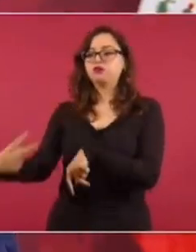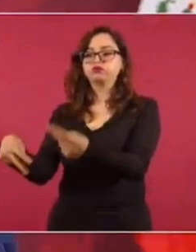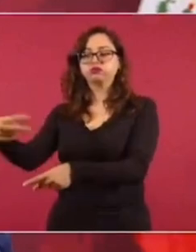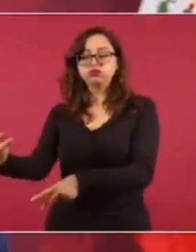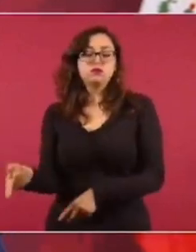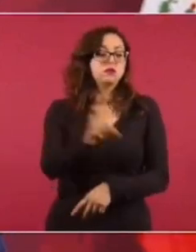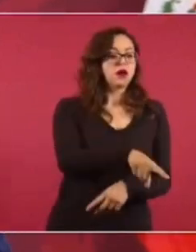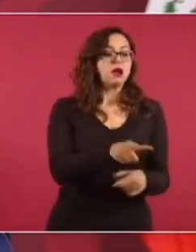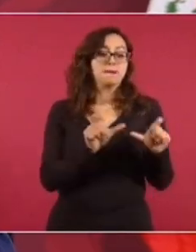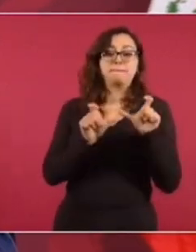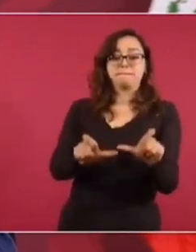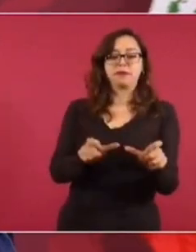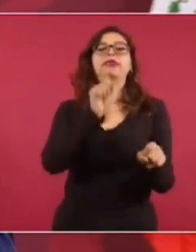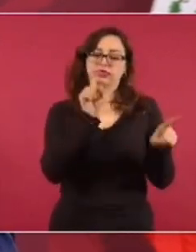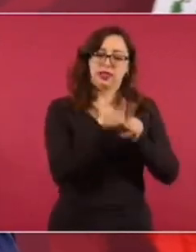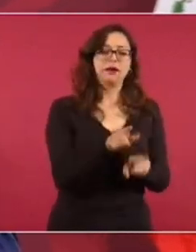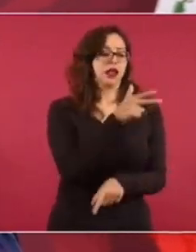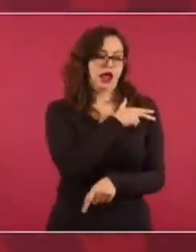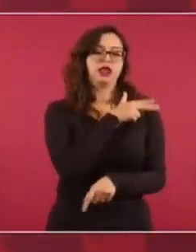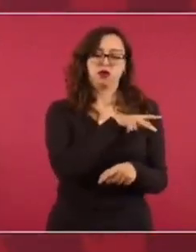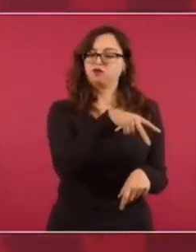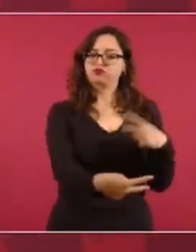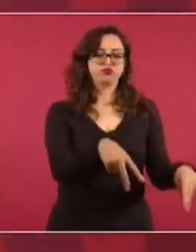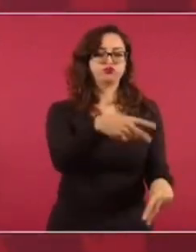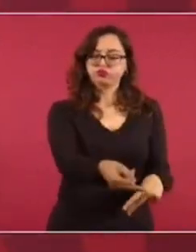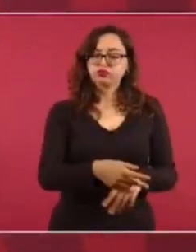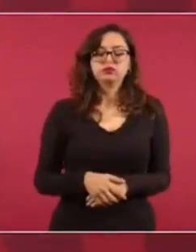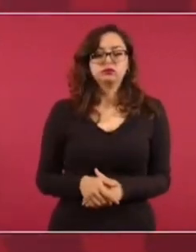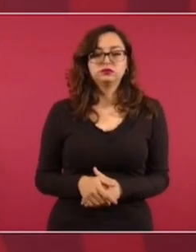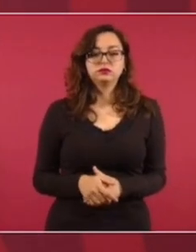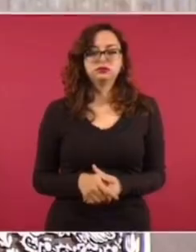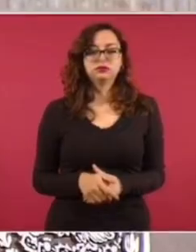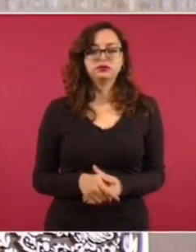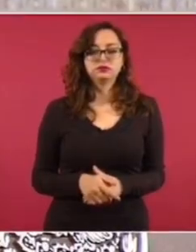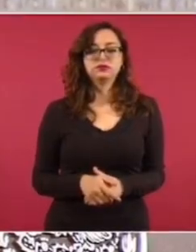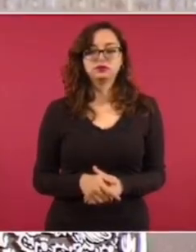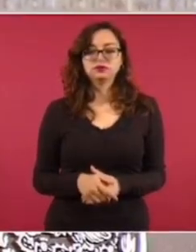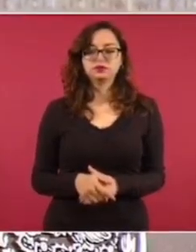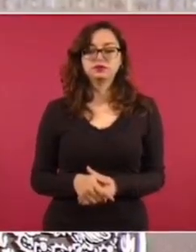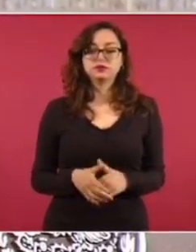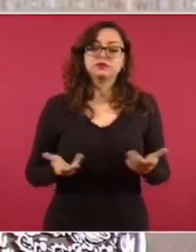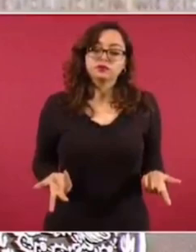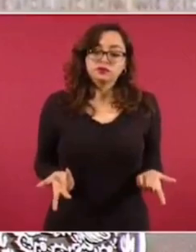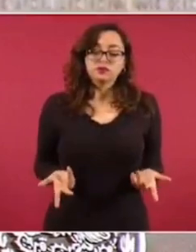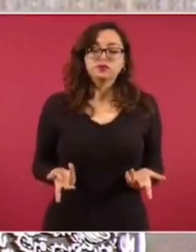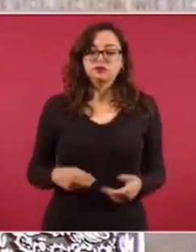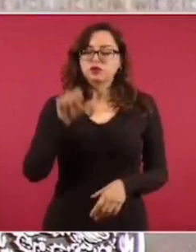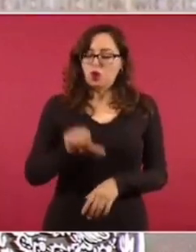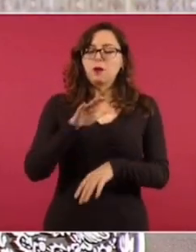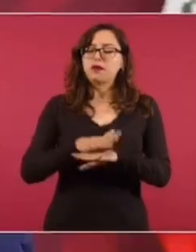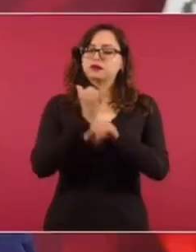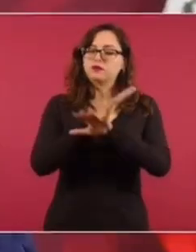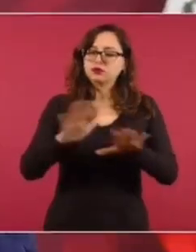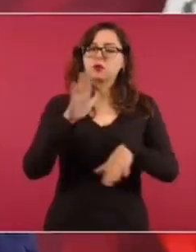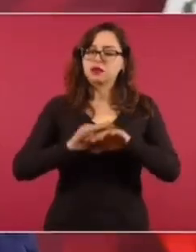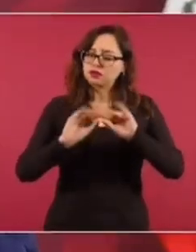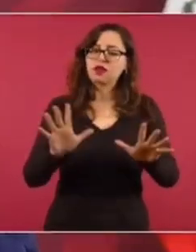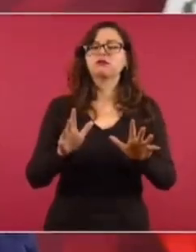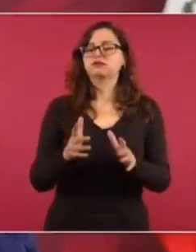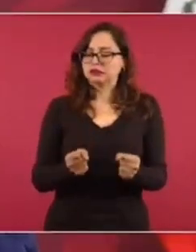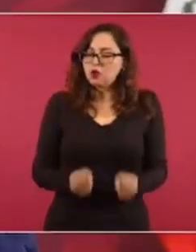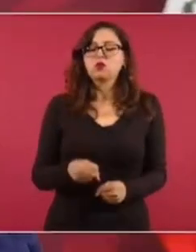secuestrar, como de los agresores de la delincuencia. Sí, sí. Entonces, hoy seguramente se va informar ya sobre esto.